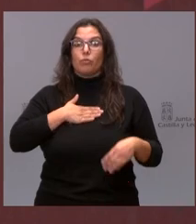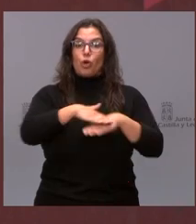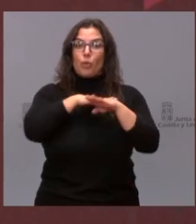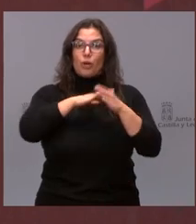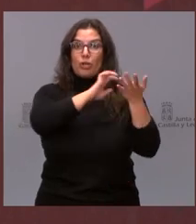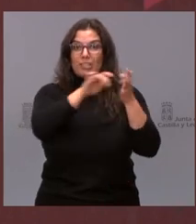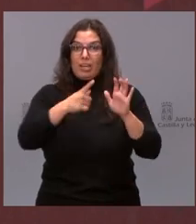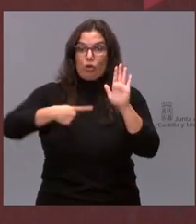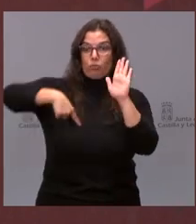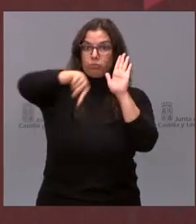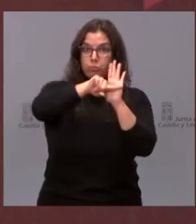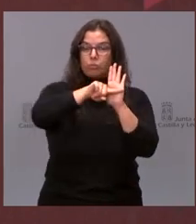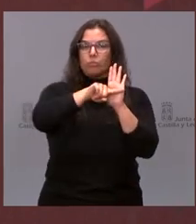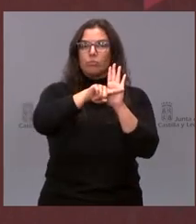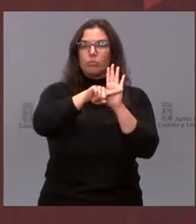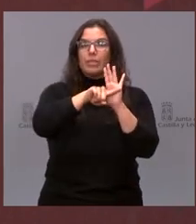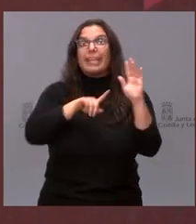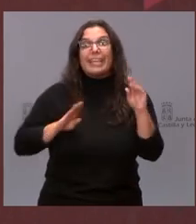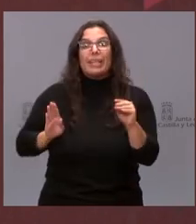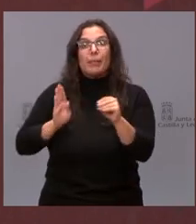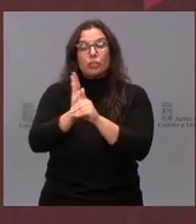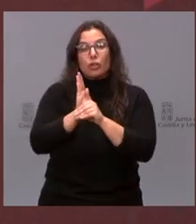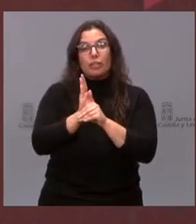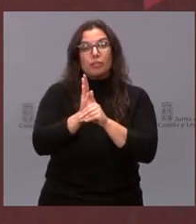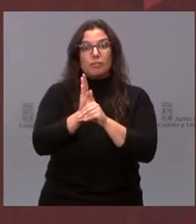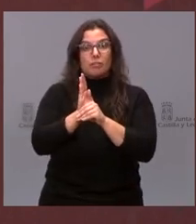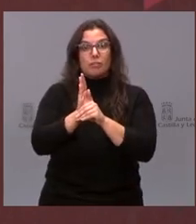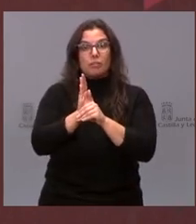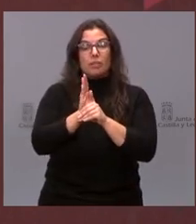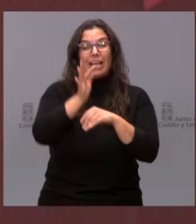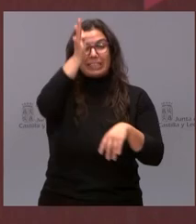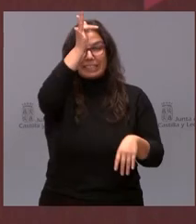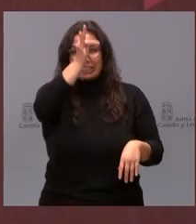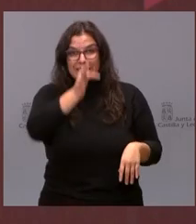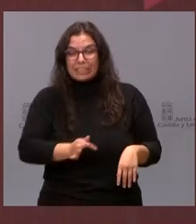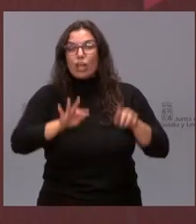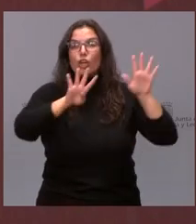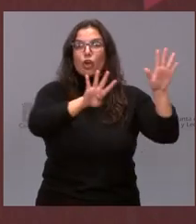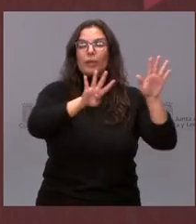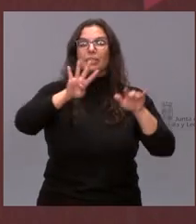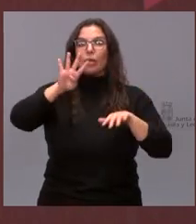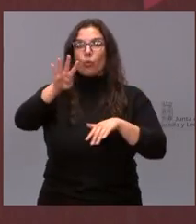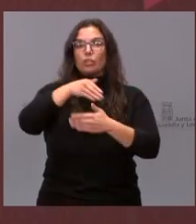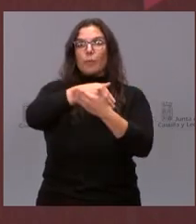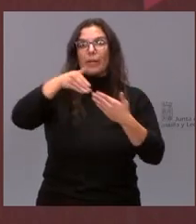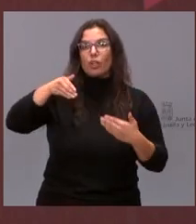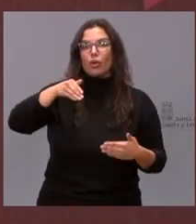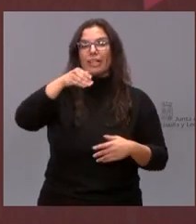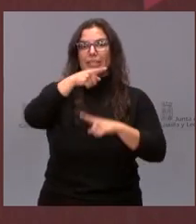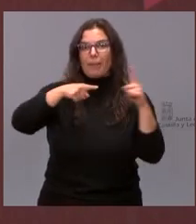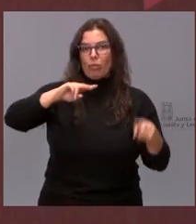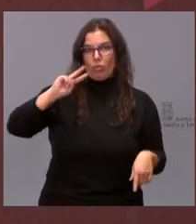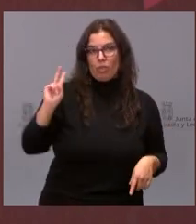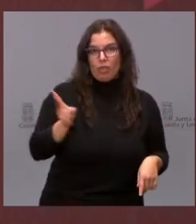Bueno, pues las inversiones suman una cifra de 94 millones y medio,